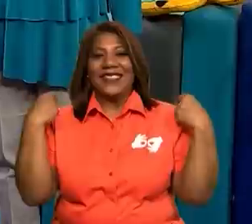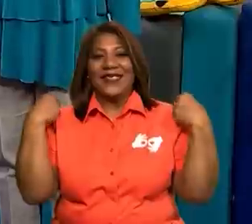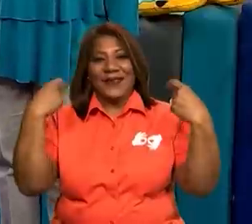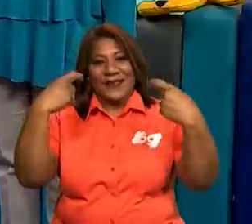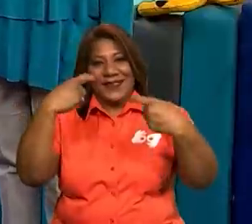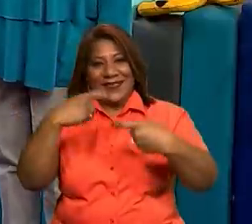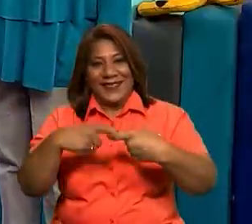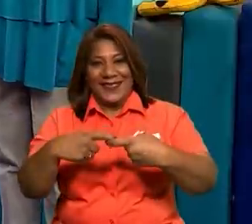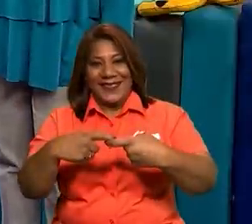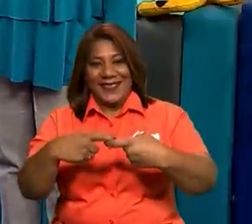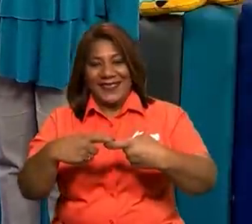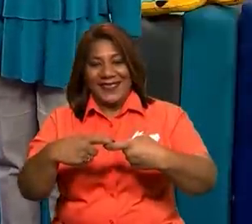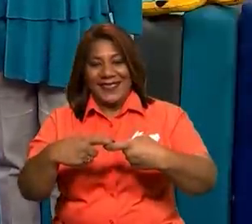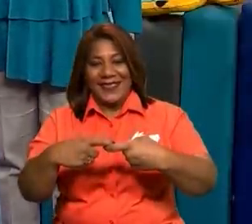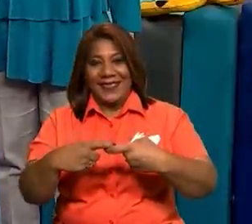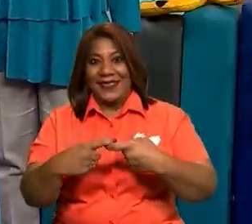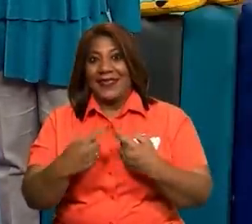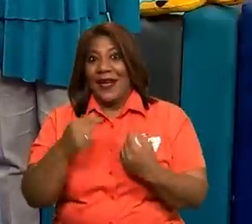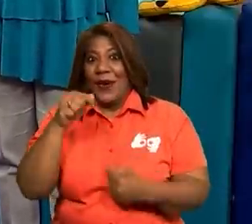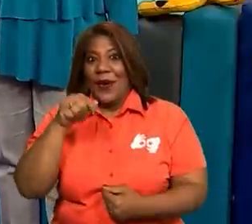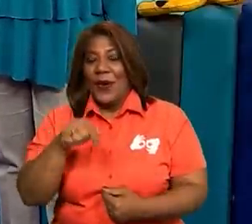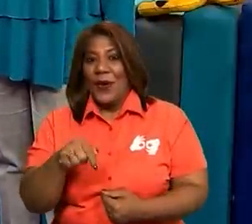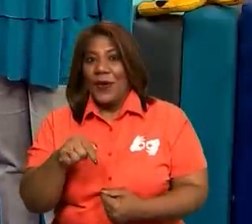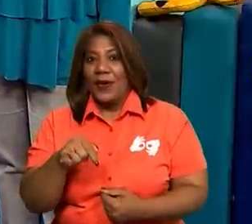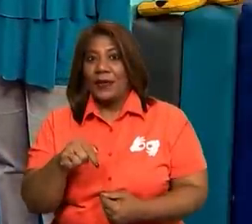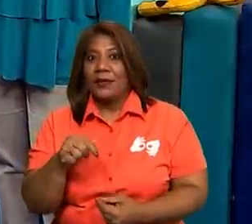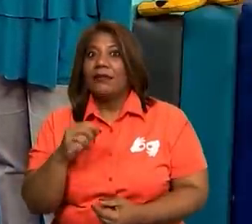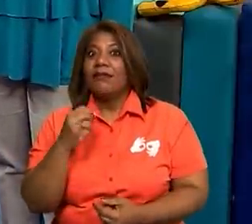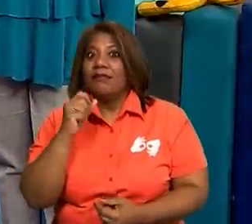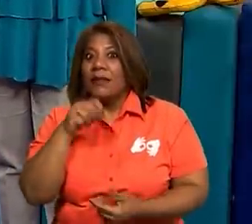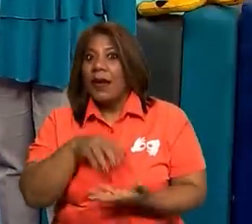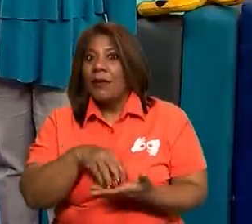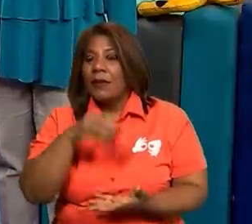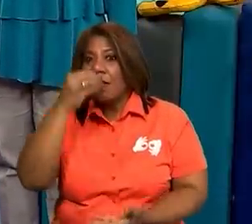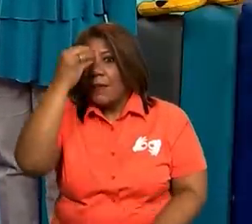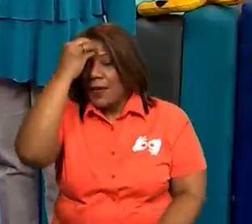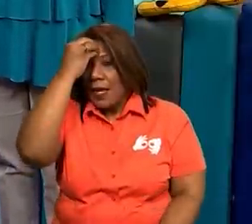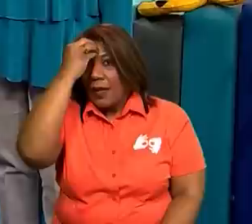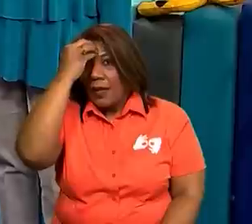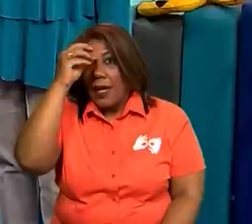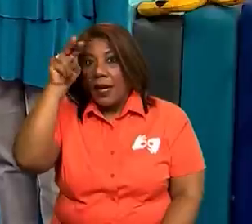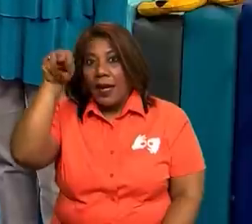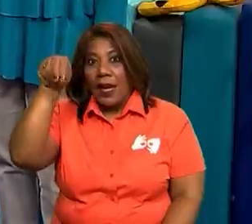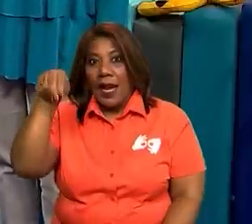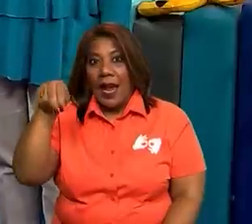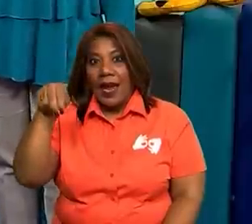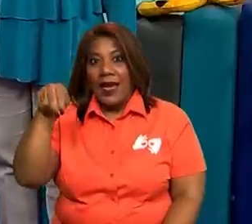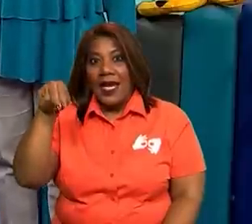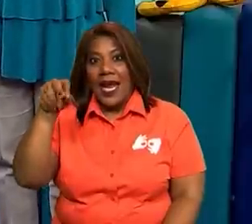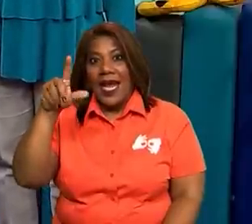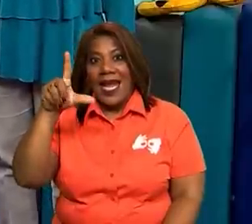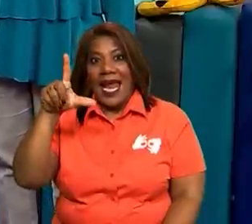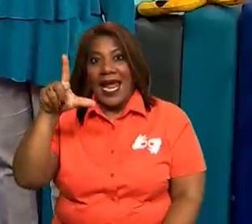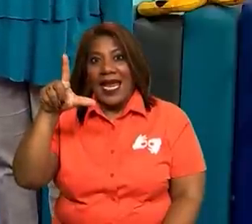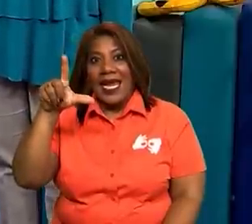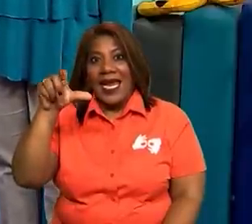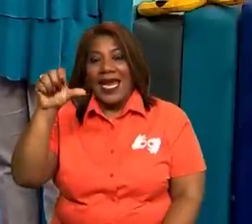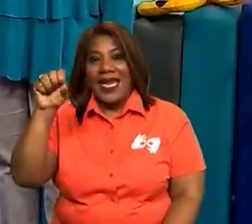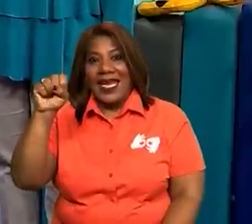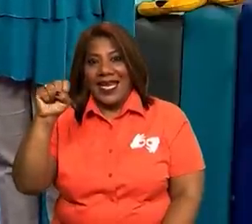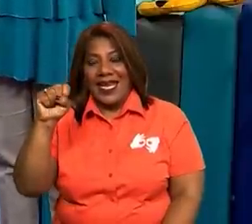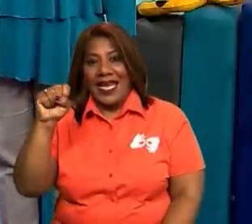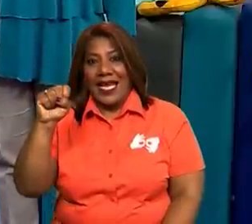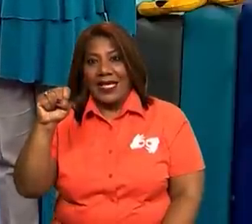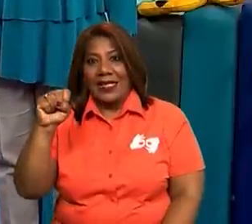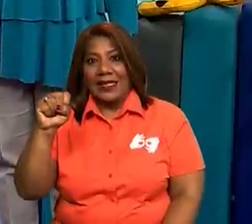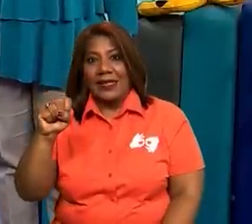español. En esta ocasión con los fonemas N, L y S. Ahora vamos a escuchar el sonido